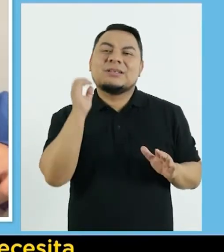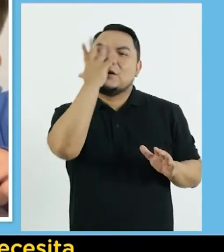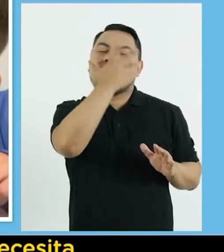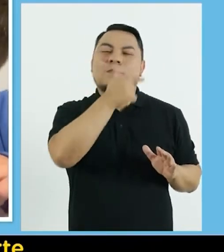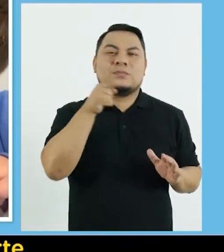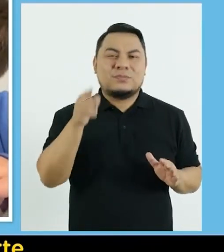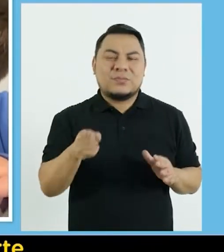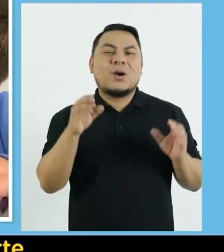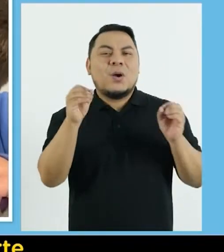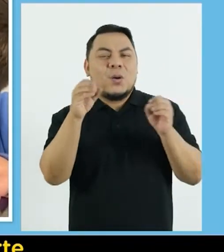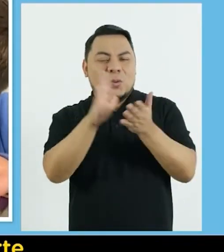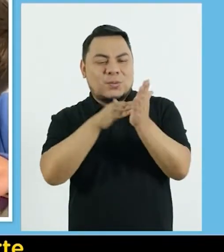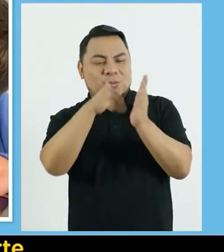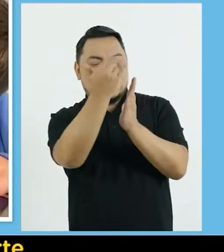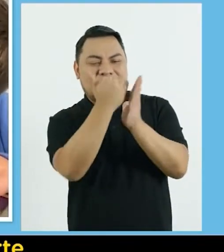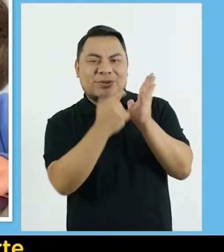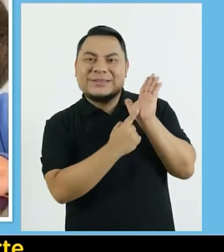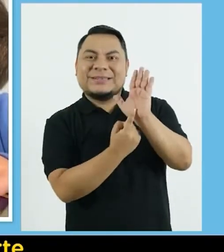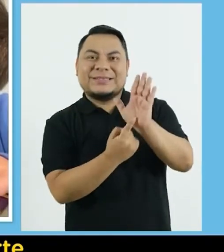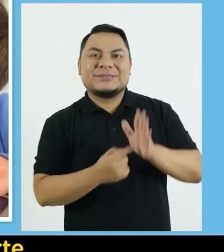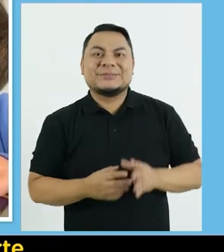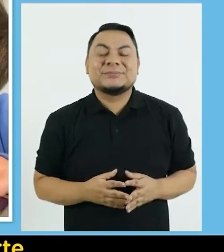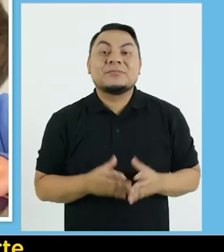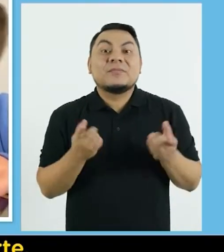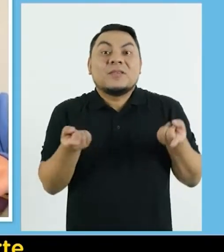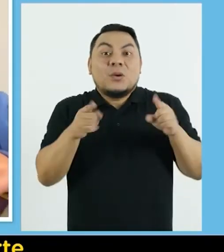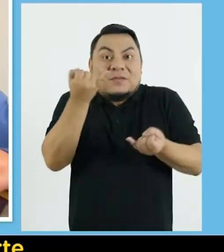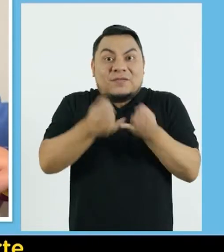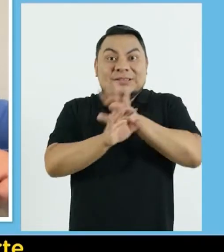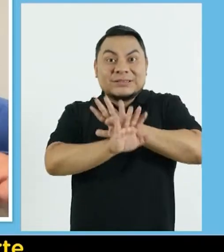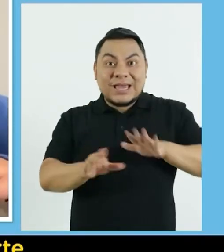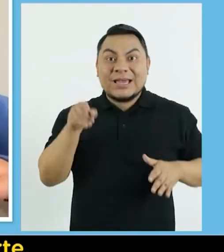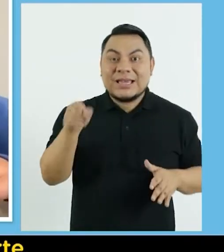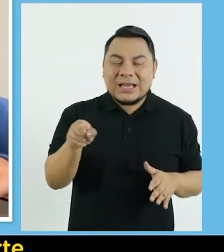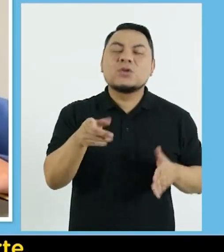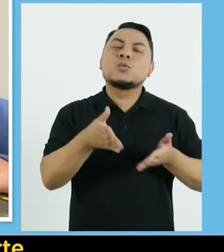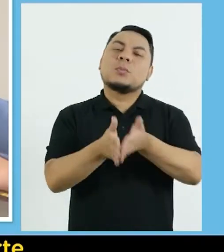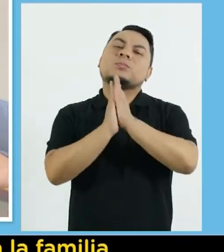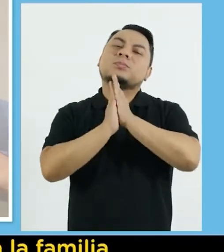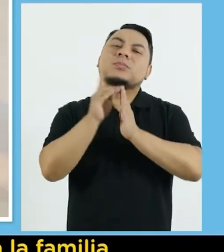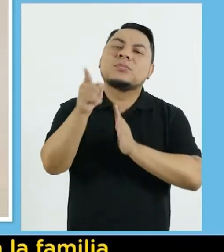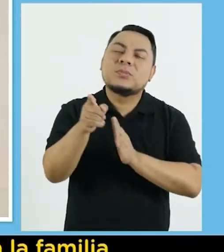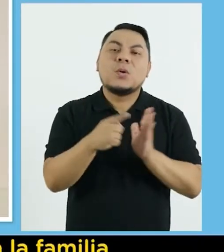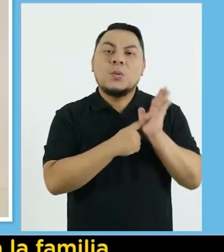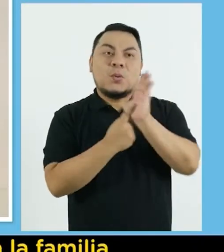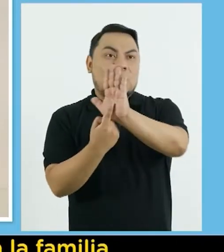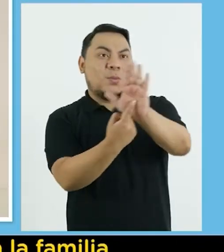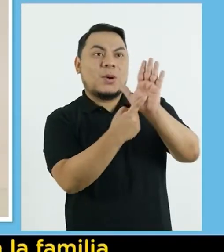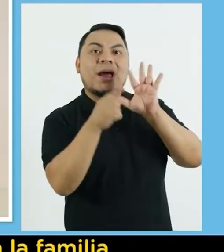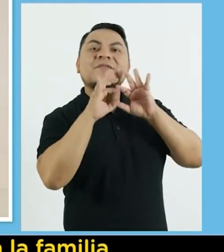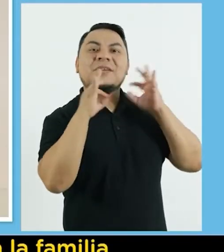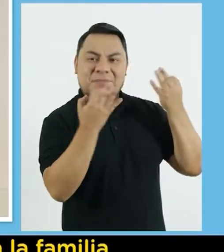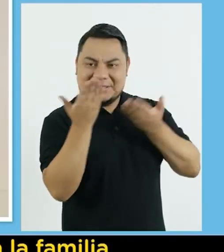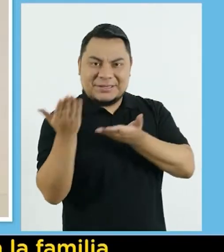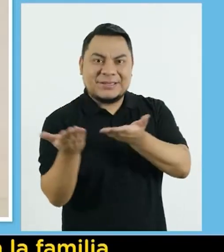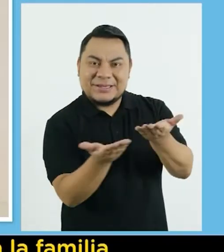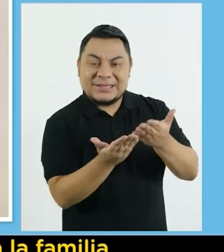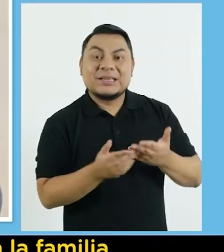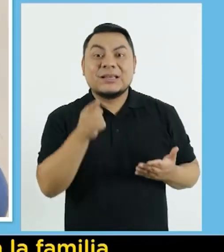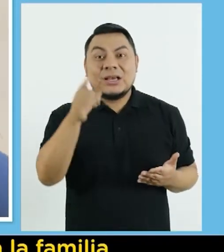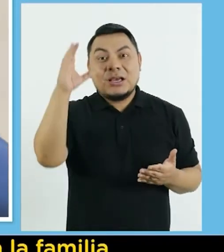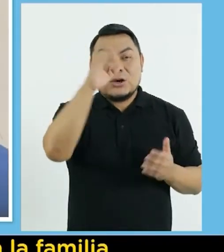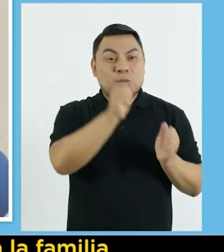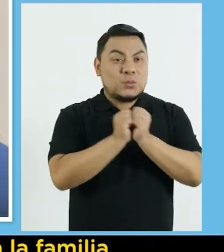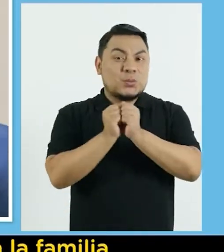necesitan Para terminar esta linda obra de arte Cuando termine Pídale